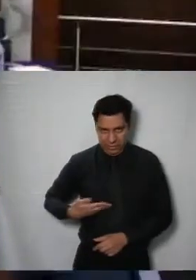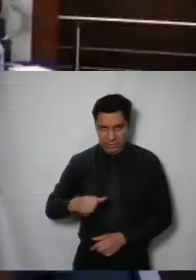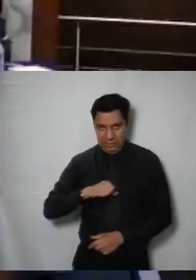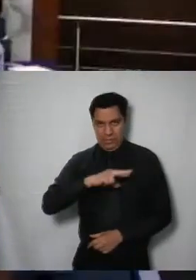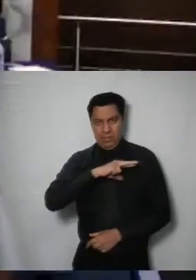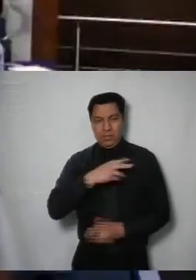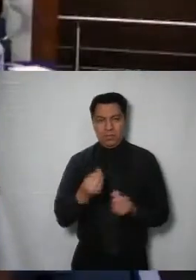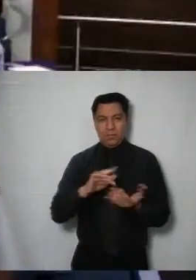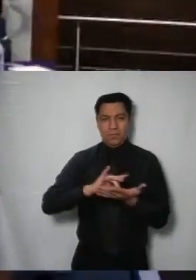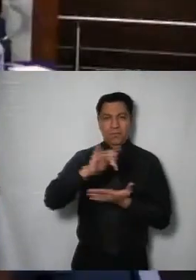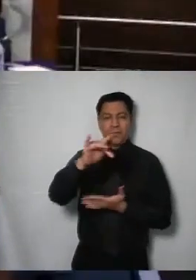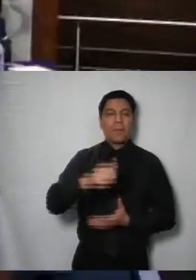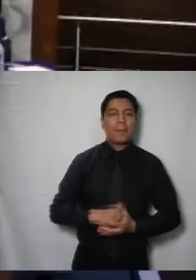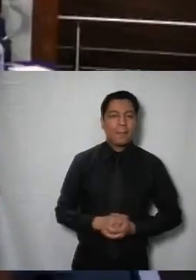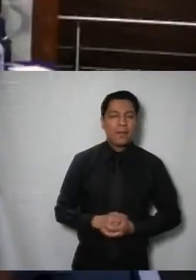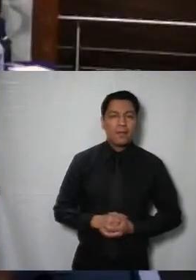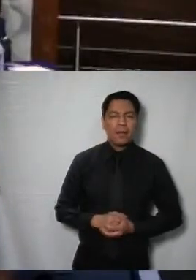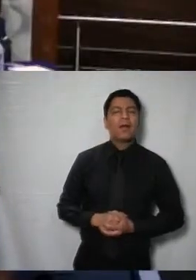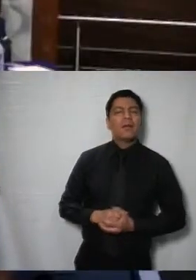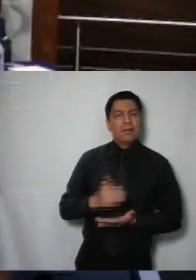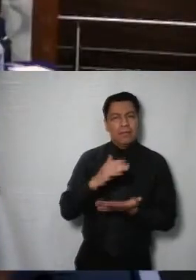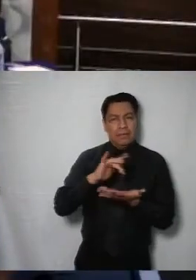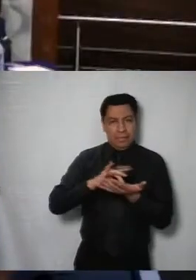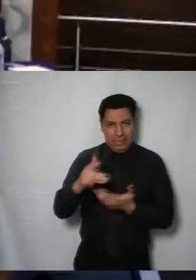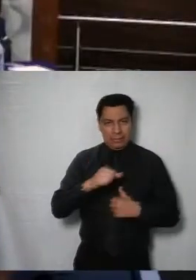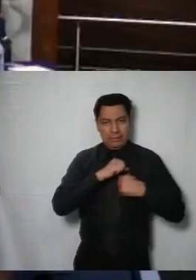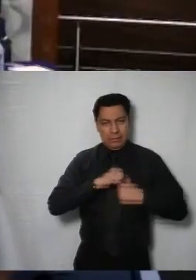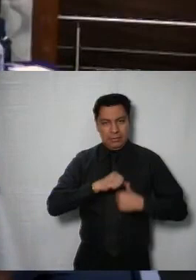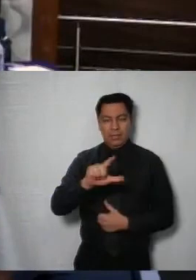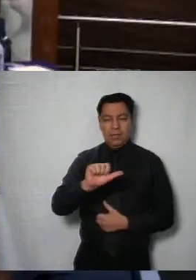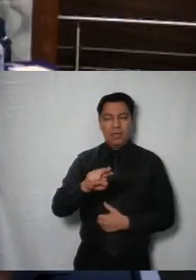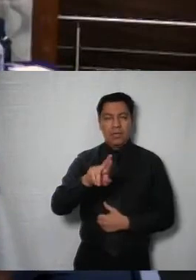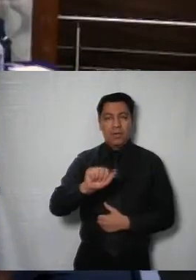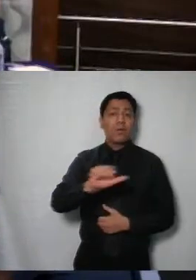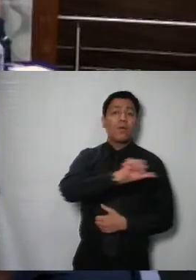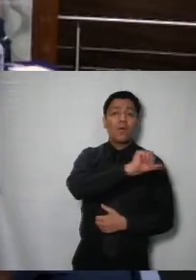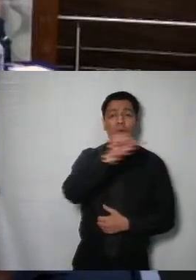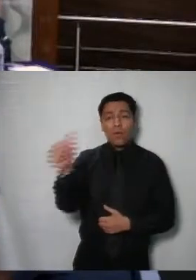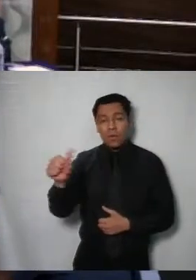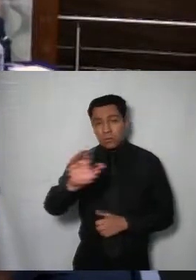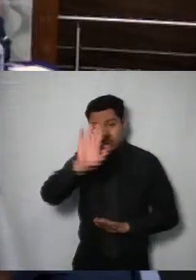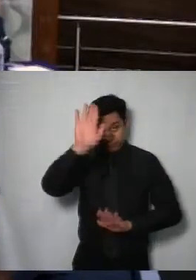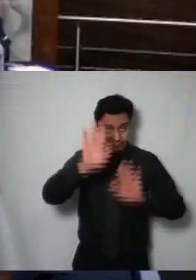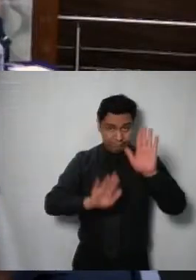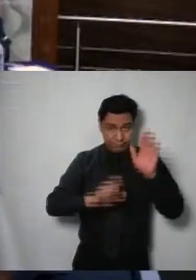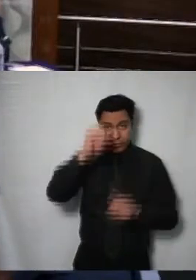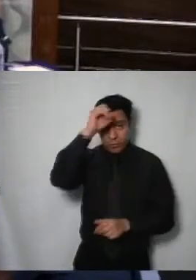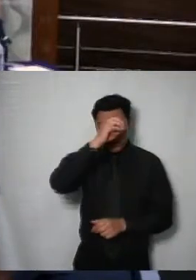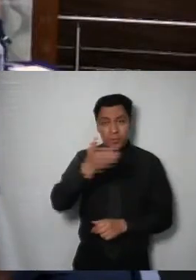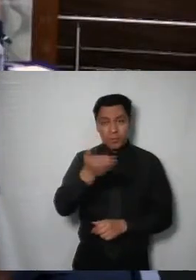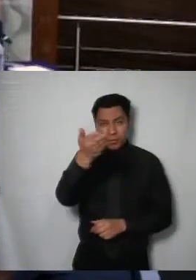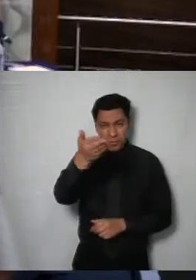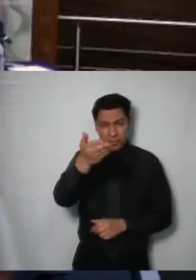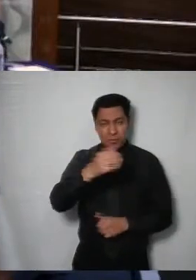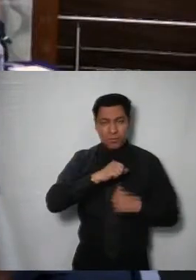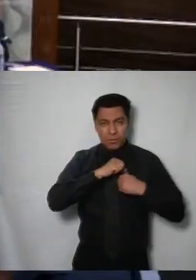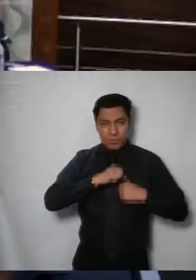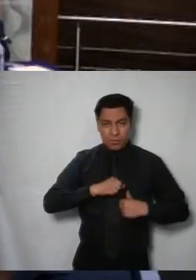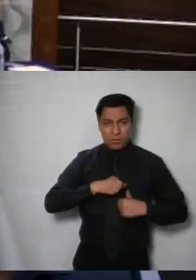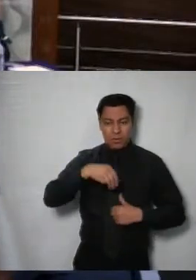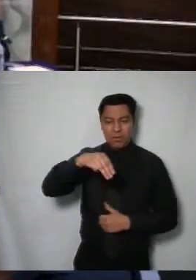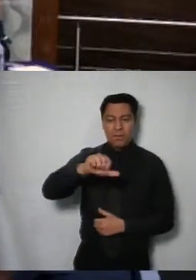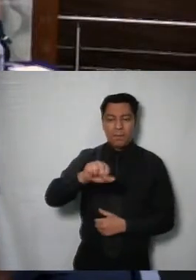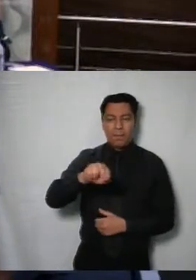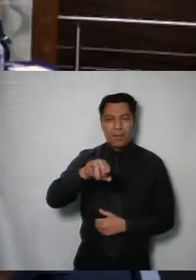muchas gracias comisionada Laura Lissette Enrique Rodríguez algún otro comisionado comisionada desea hacer uso de la voz adelante comisionada